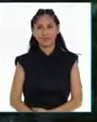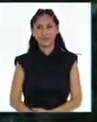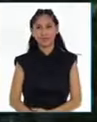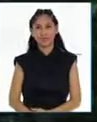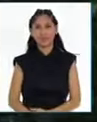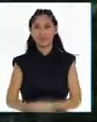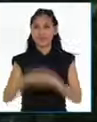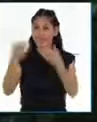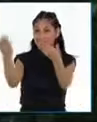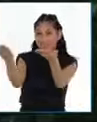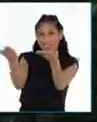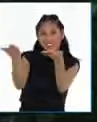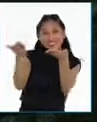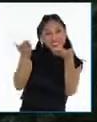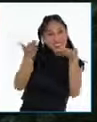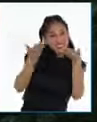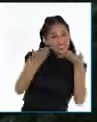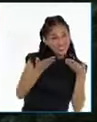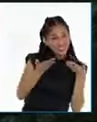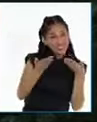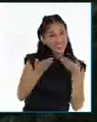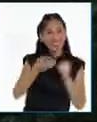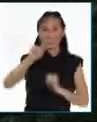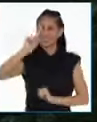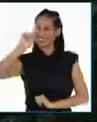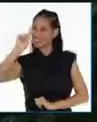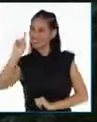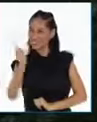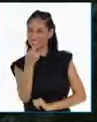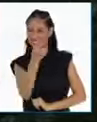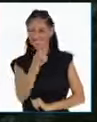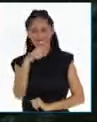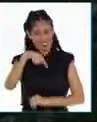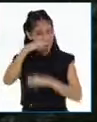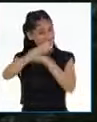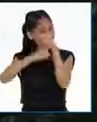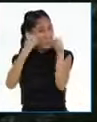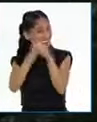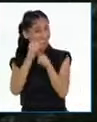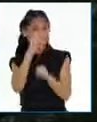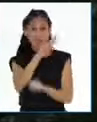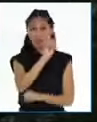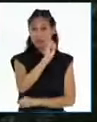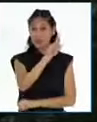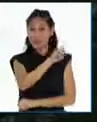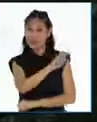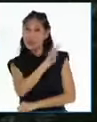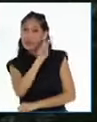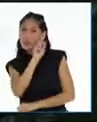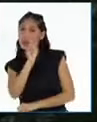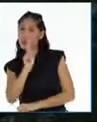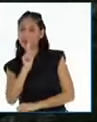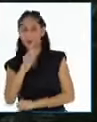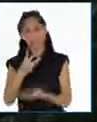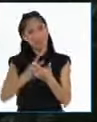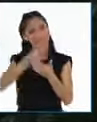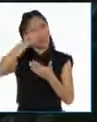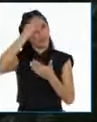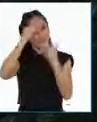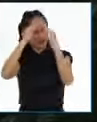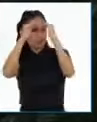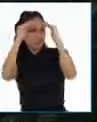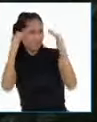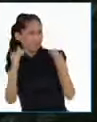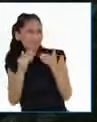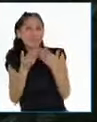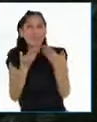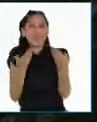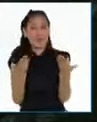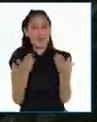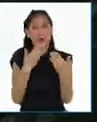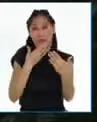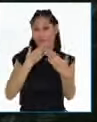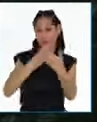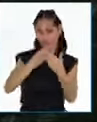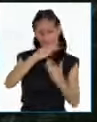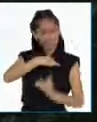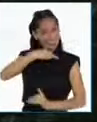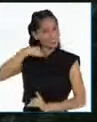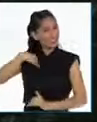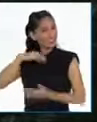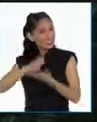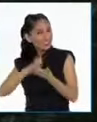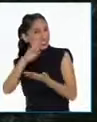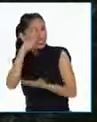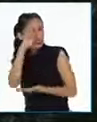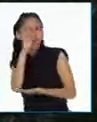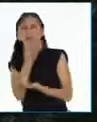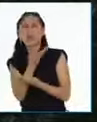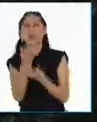Bienvenidas y bienvenidos al primer programa del año 2021 de Aprendo en Casa, una iniciativa del Ministerio de Educación para